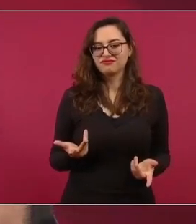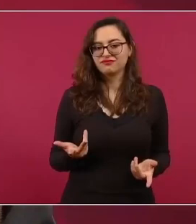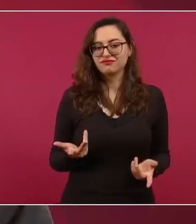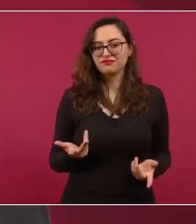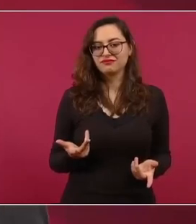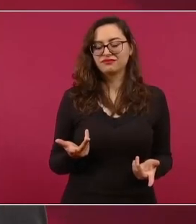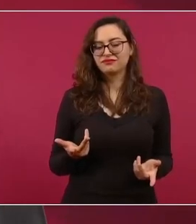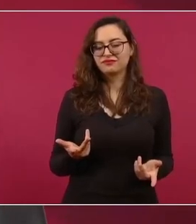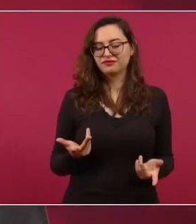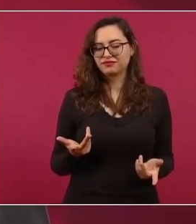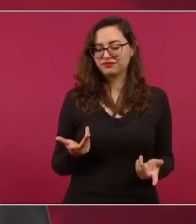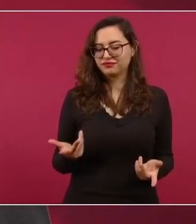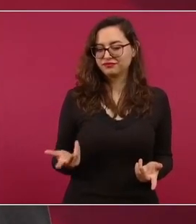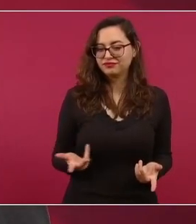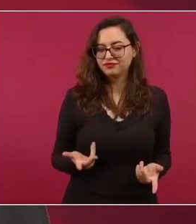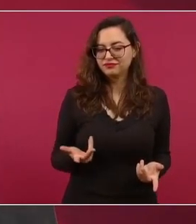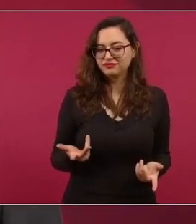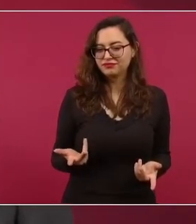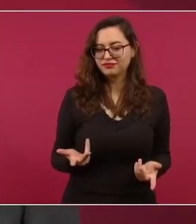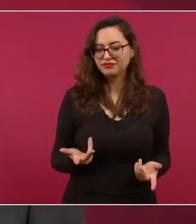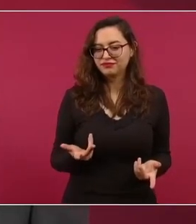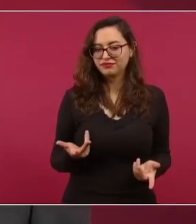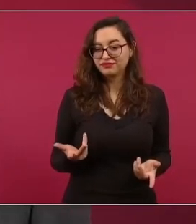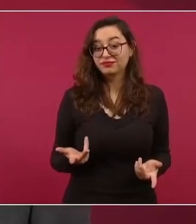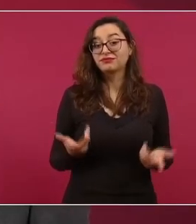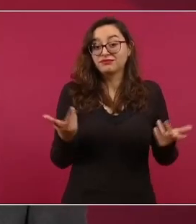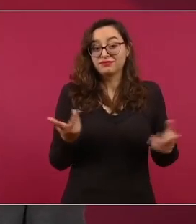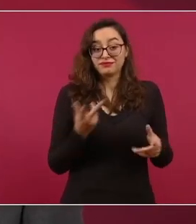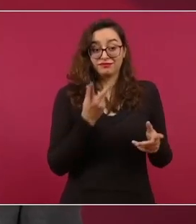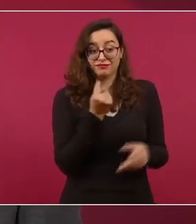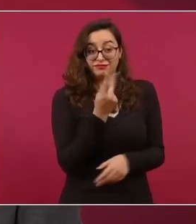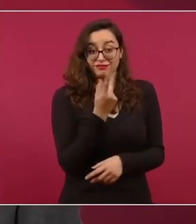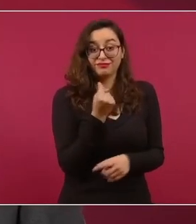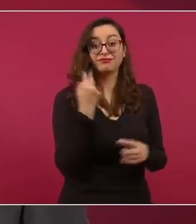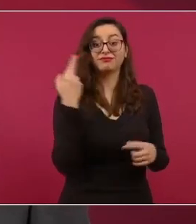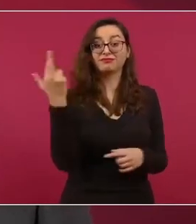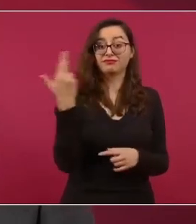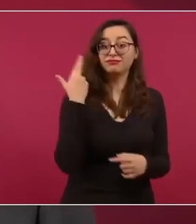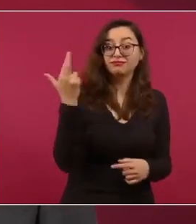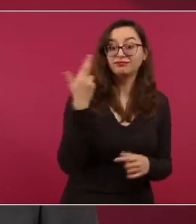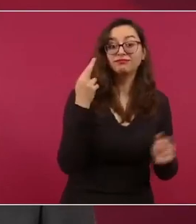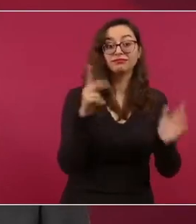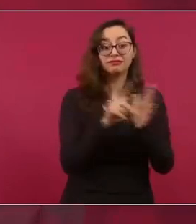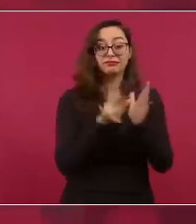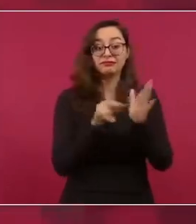acaparar los medios para